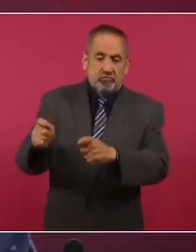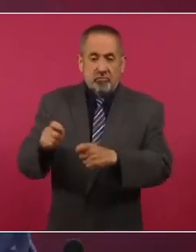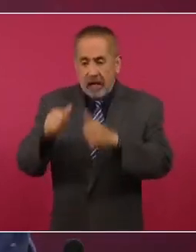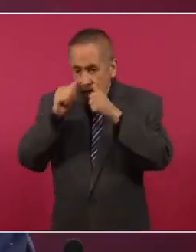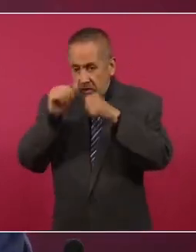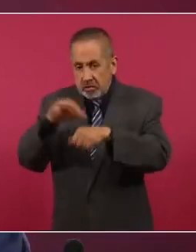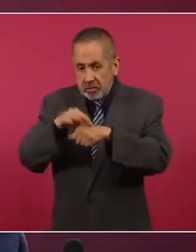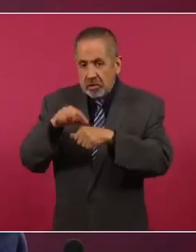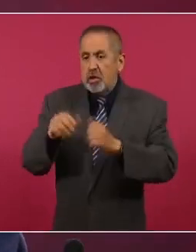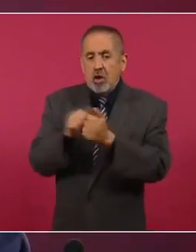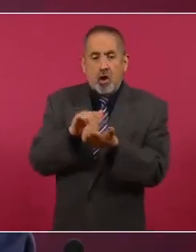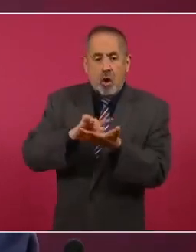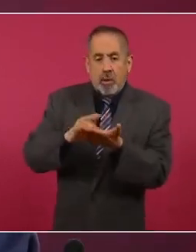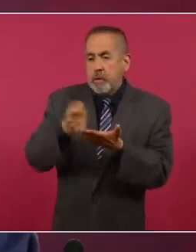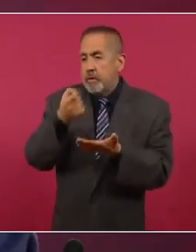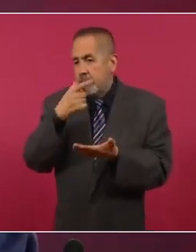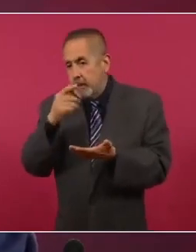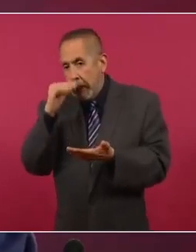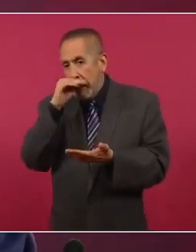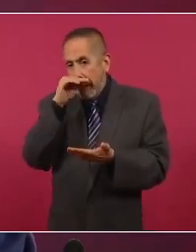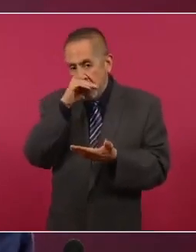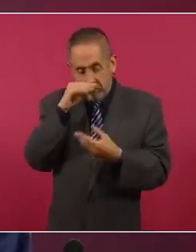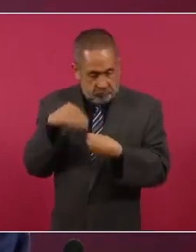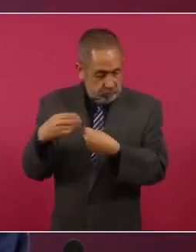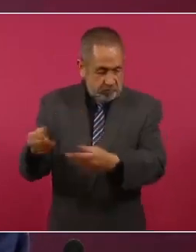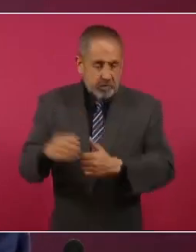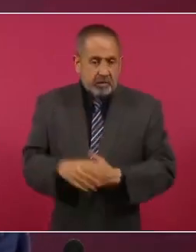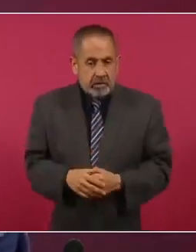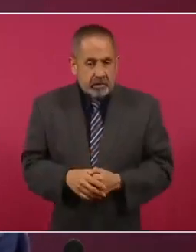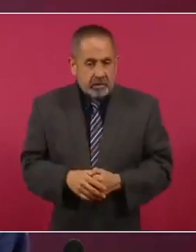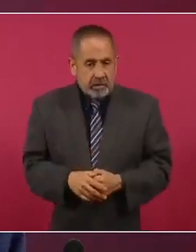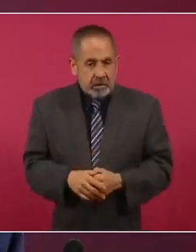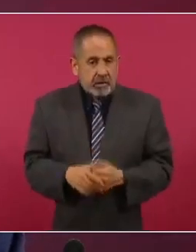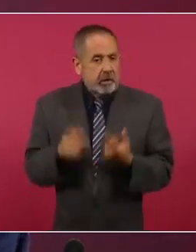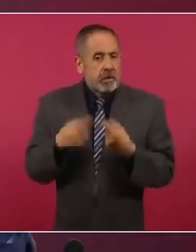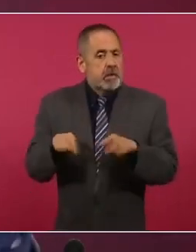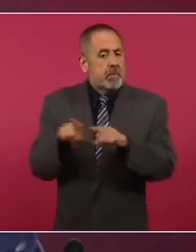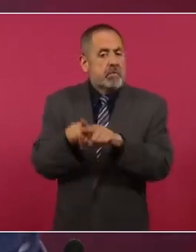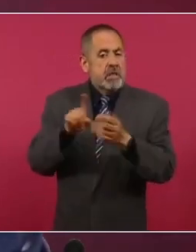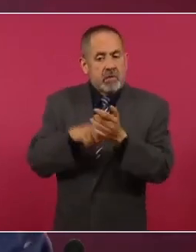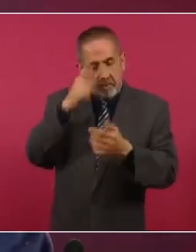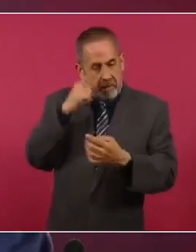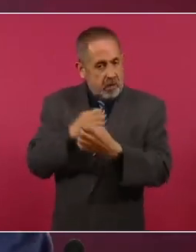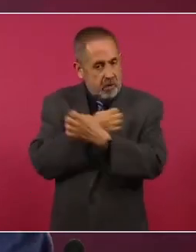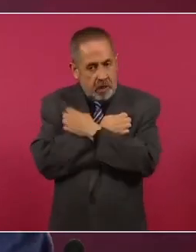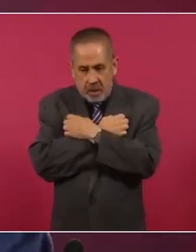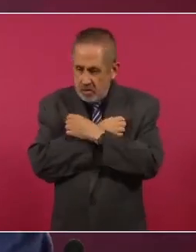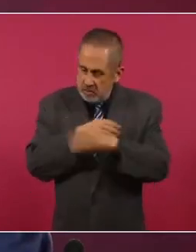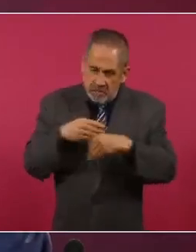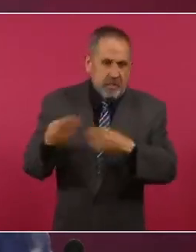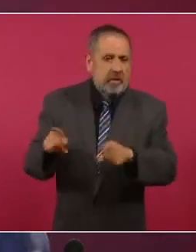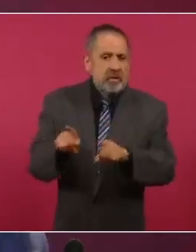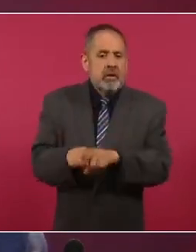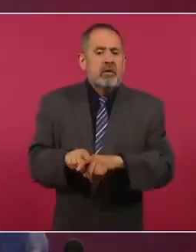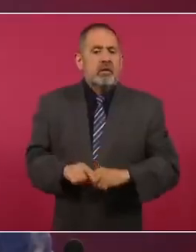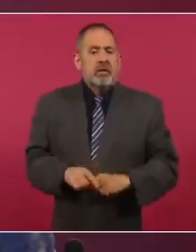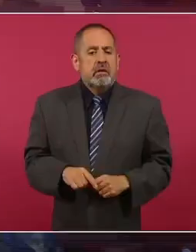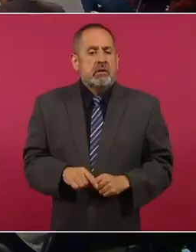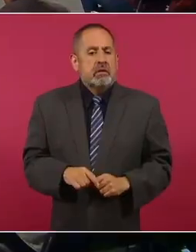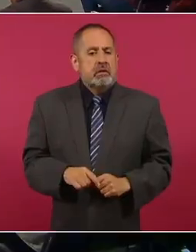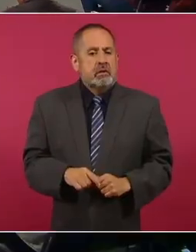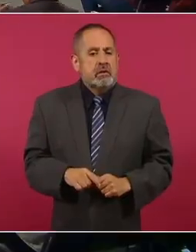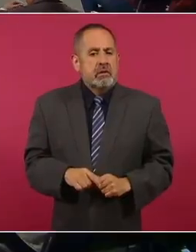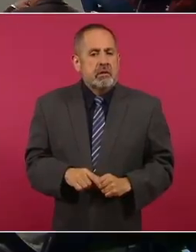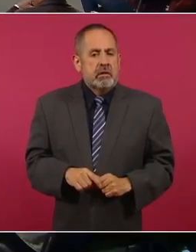médica, medicamentos gratuitos, lo mismo en el caso de la educación. No es